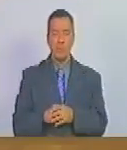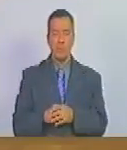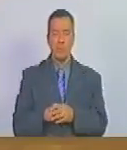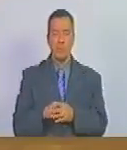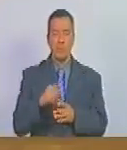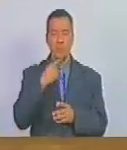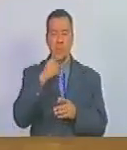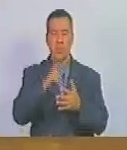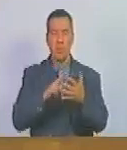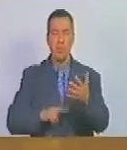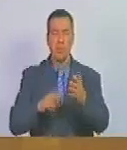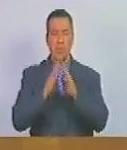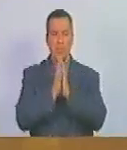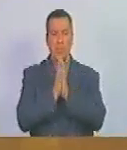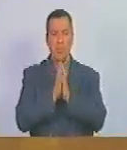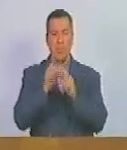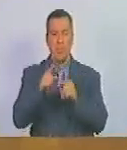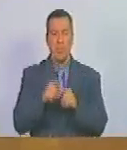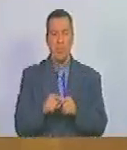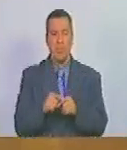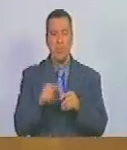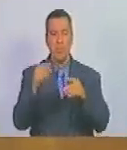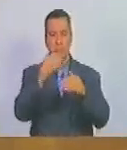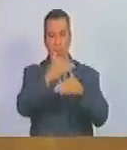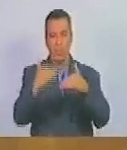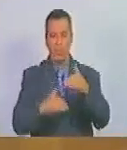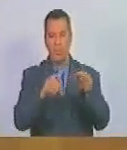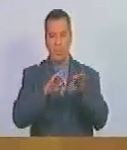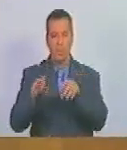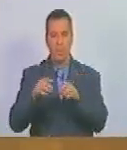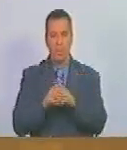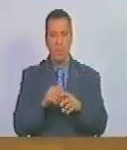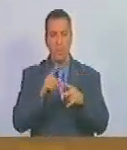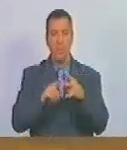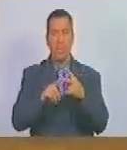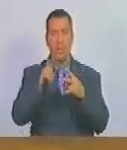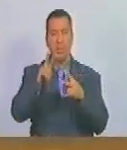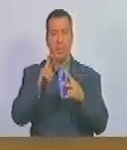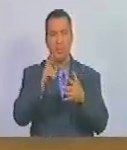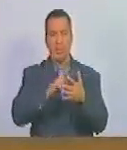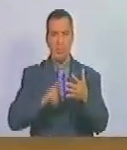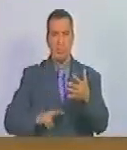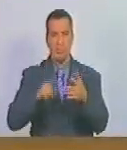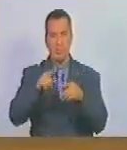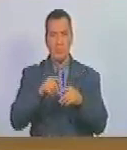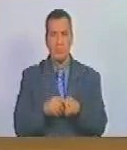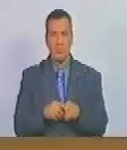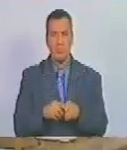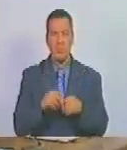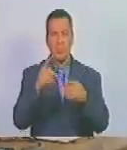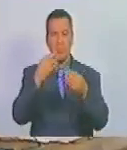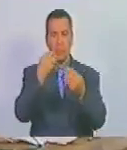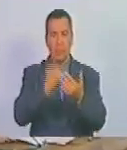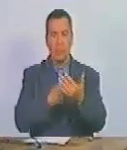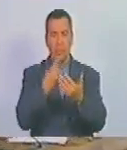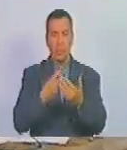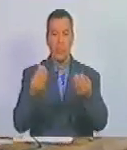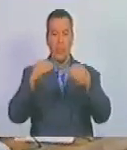Ciudadana secretaria, por favor, o subsecretaria, o ambas, si iban a dar lectura al proyecto de acuerdo.